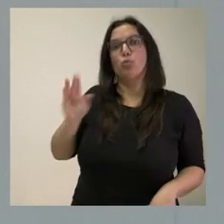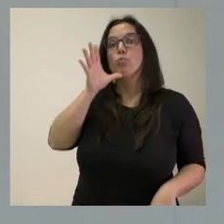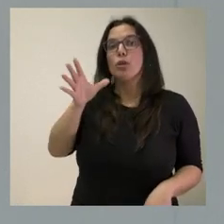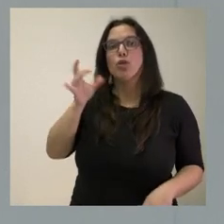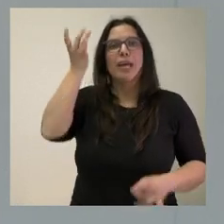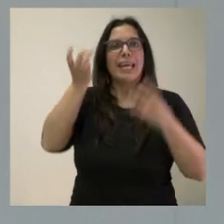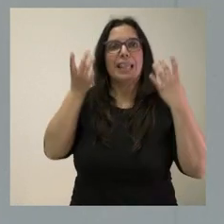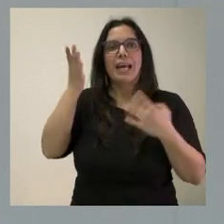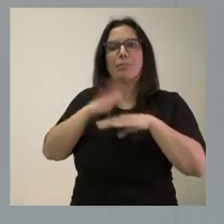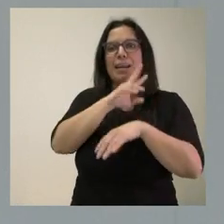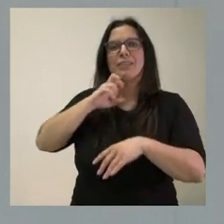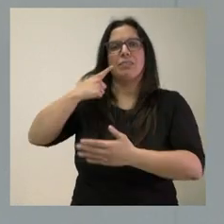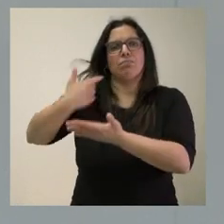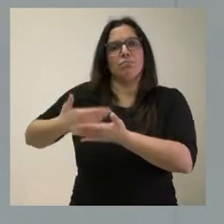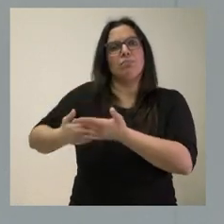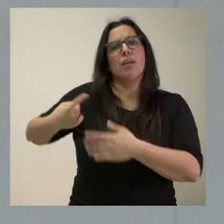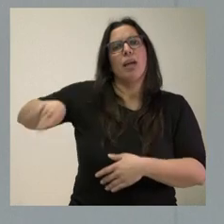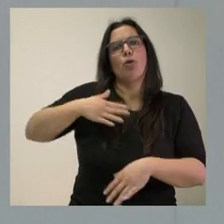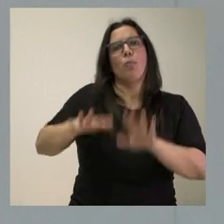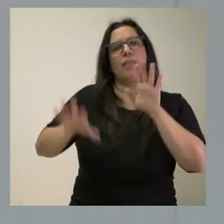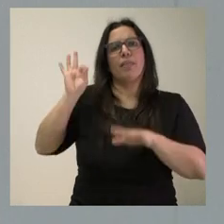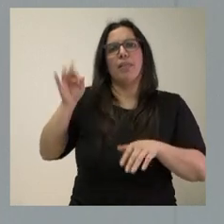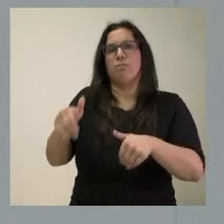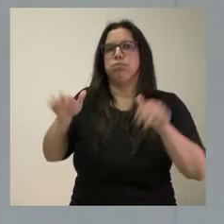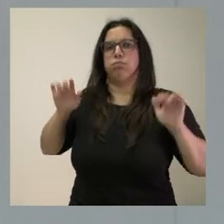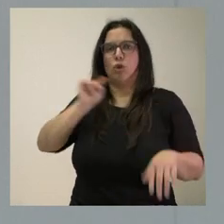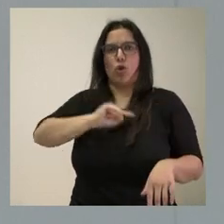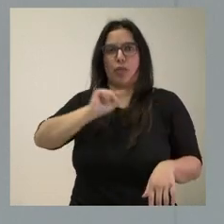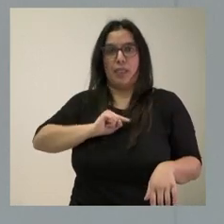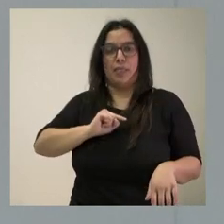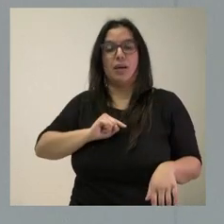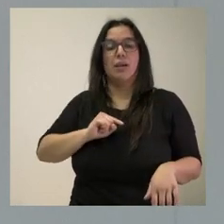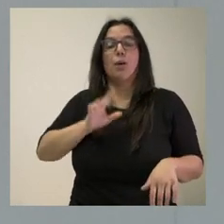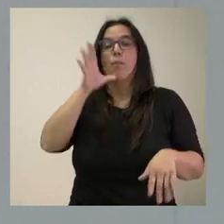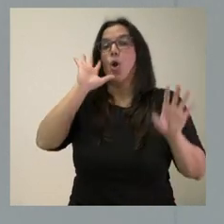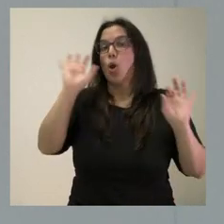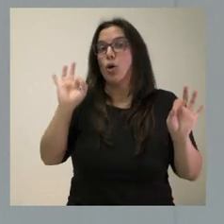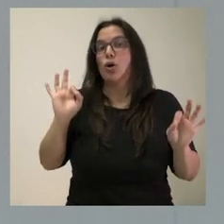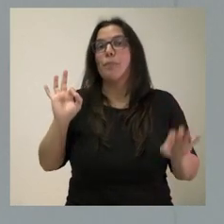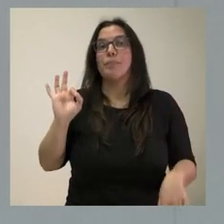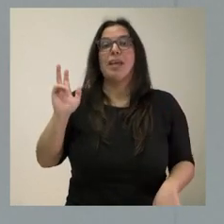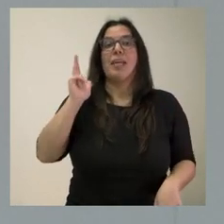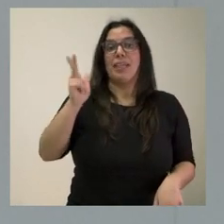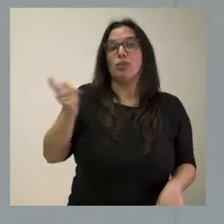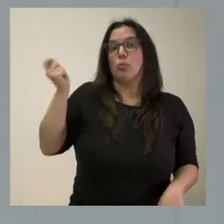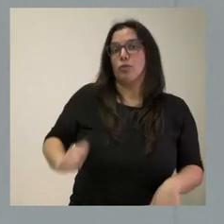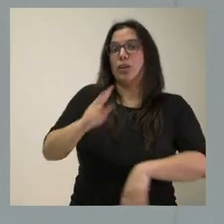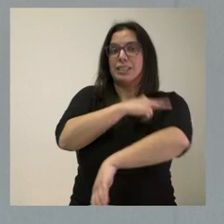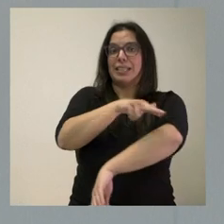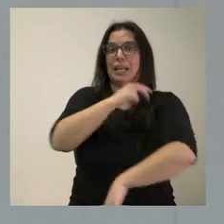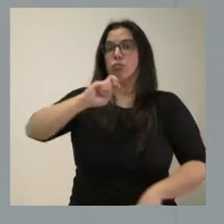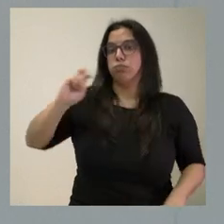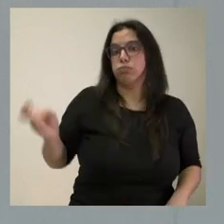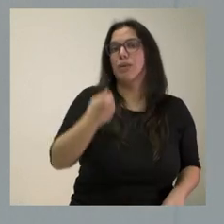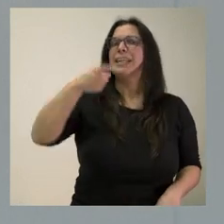iniciativas para que esta garantía sea lo más efectivamente posible, porque, lógicamente, entre los derechos que tienen los profesionales sanitarios también está